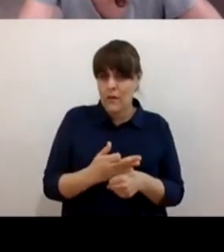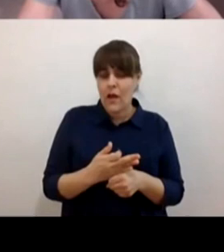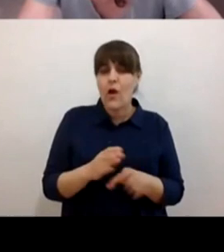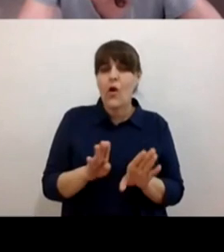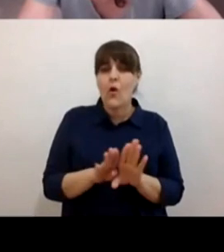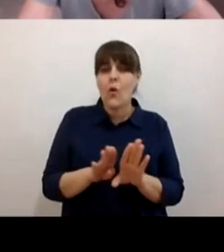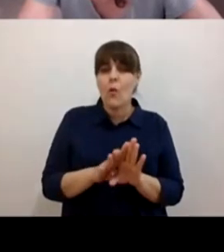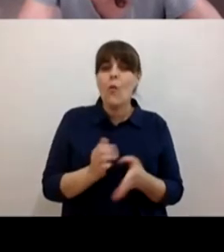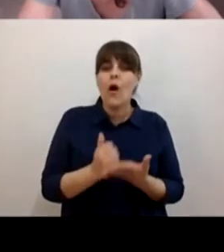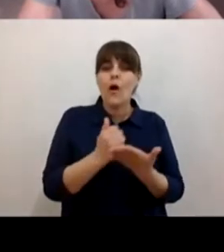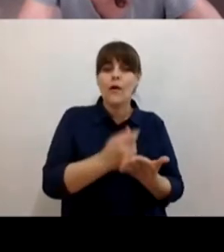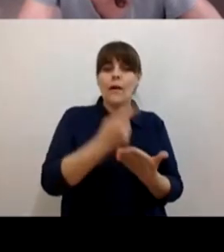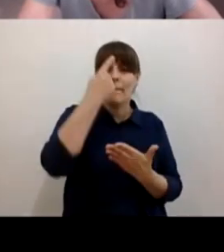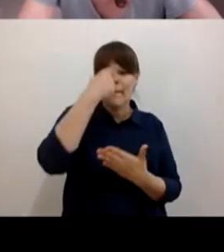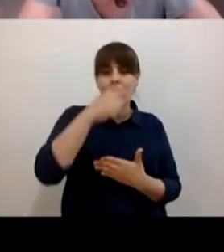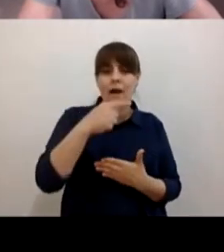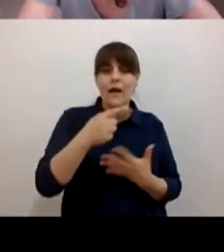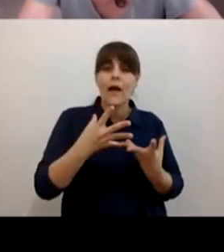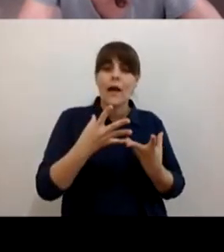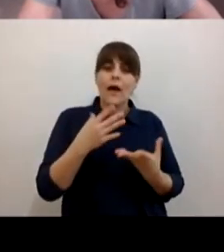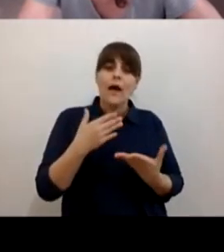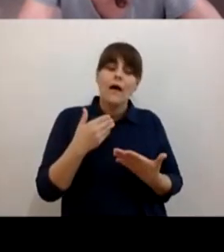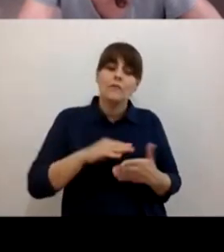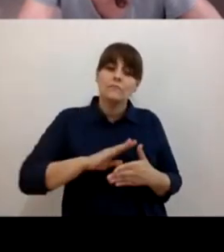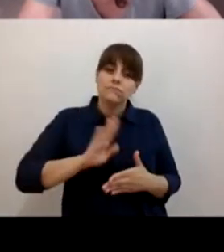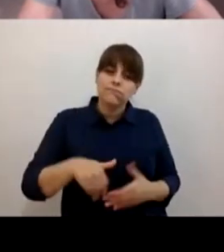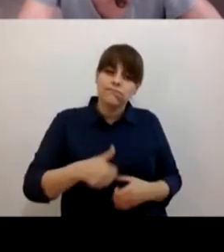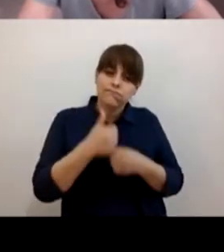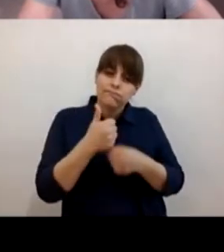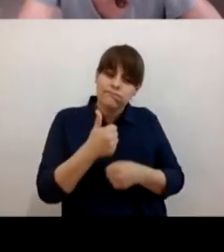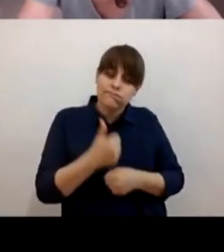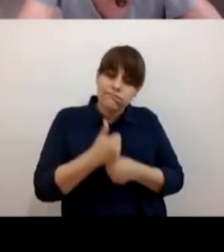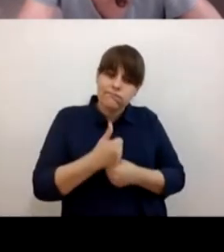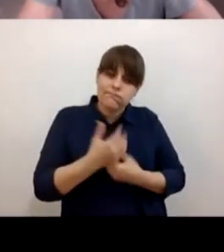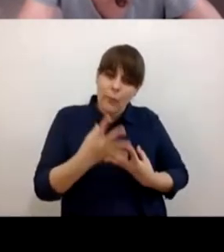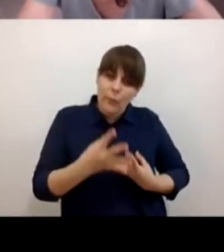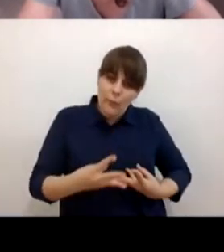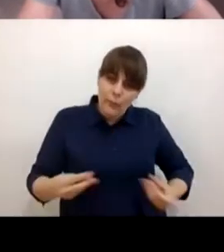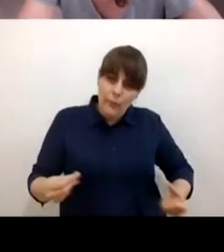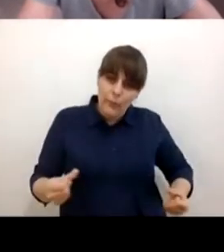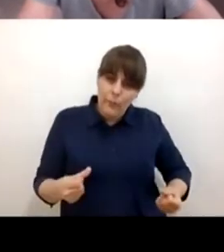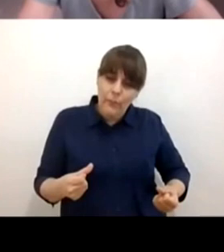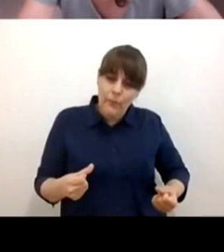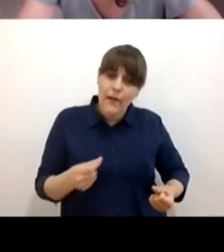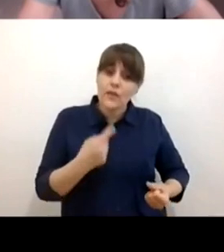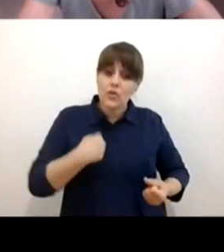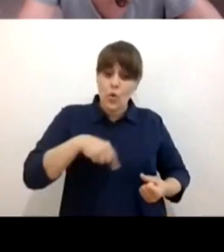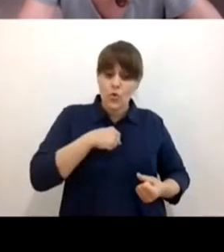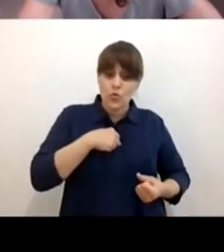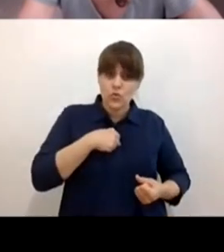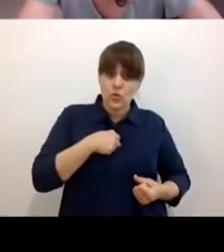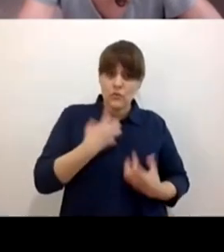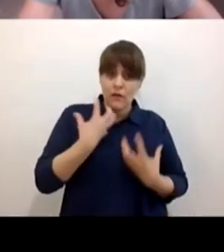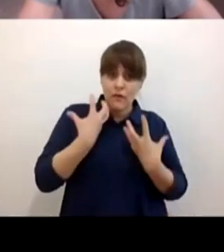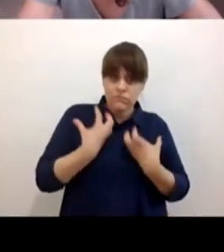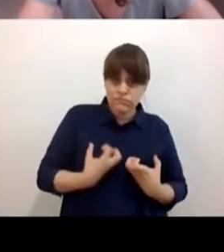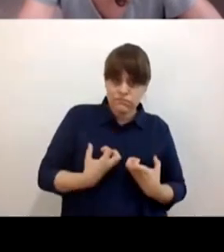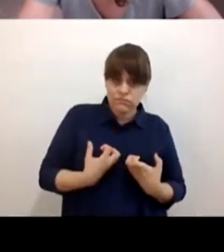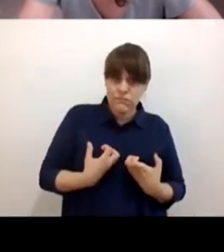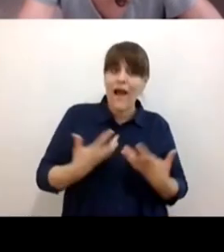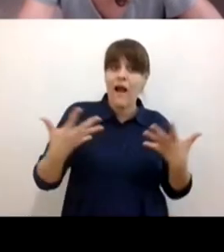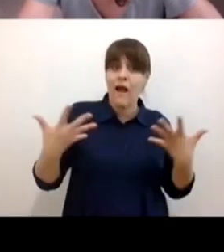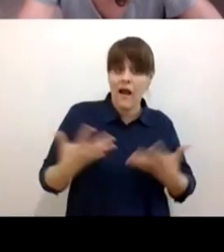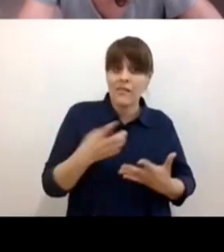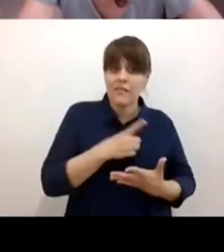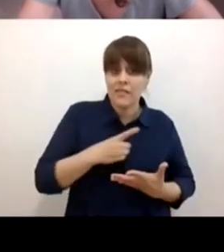duelos invitan mucho a que los dolientes tengamos una participación activa y no solamente que esperemos a que pase el tiempo y la primera y la